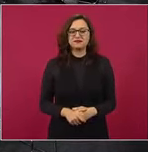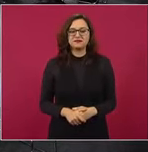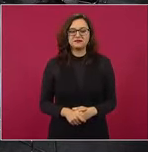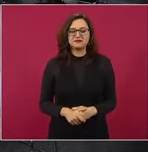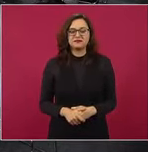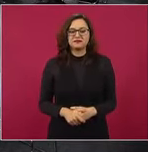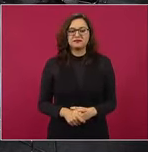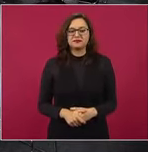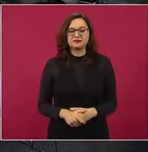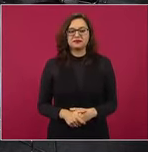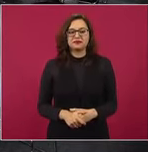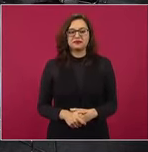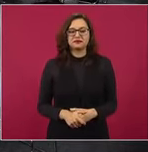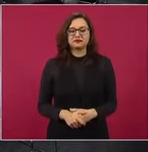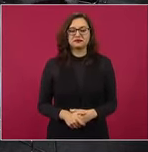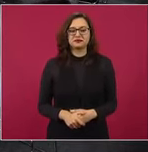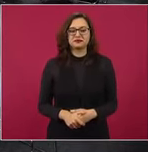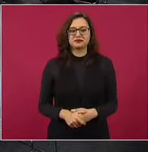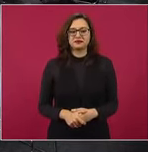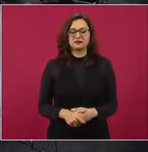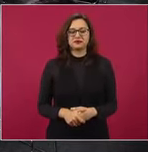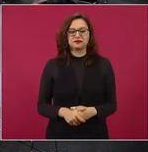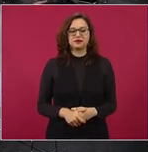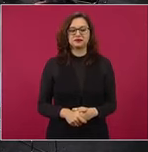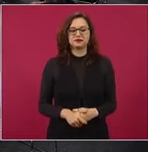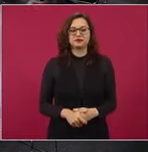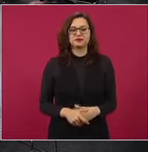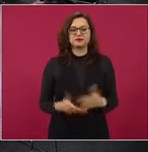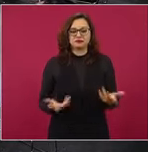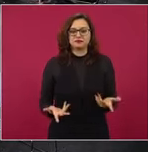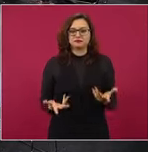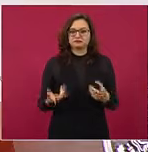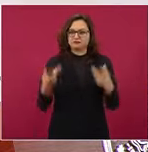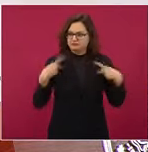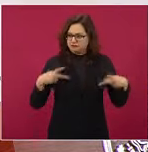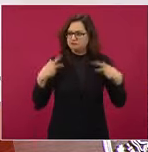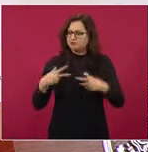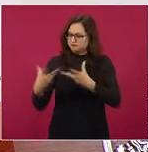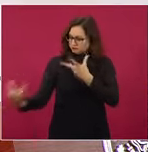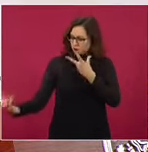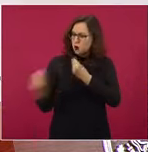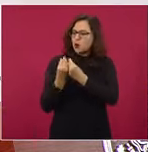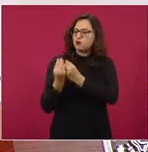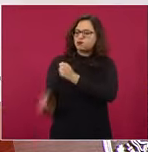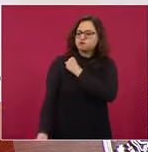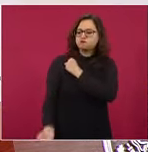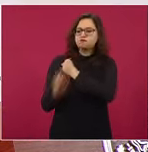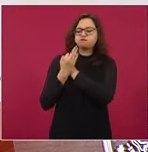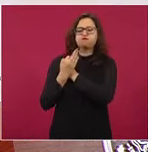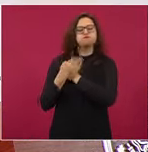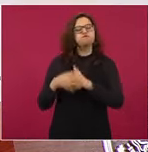tener la base social necesaria